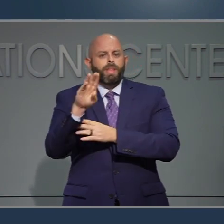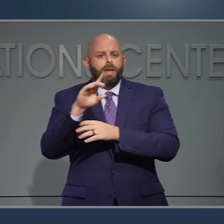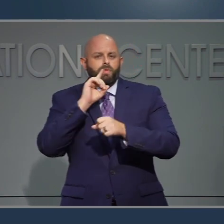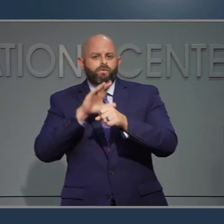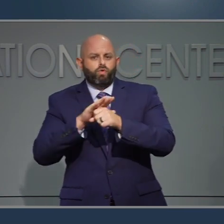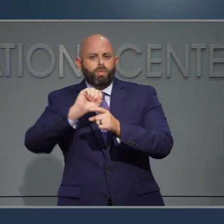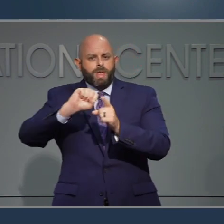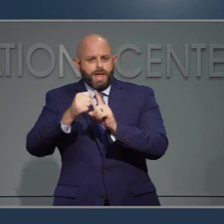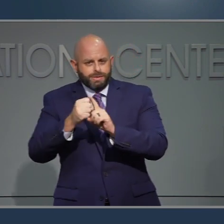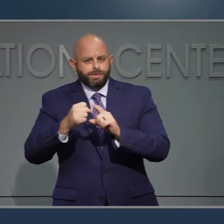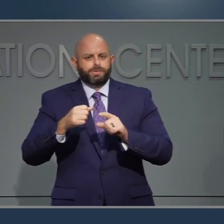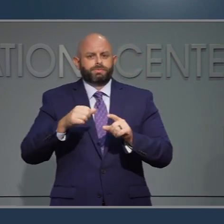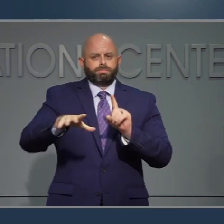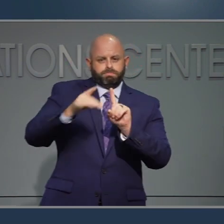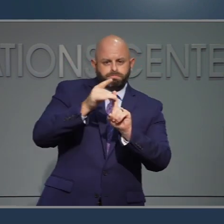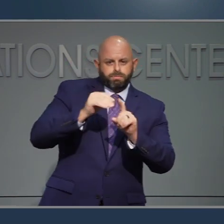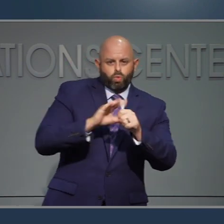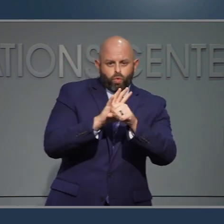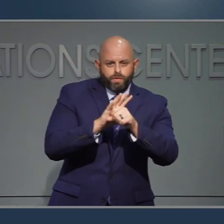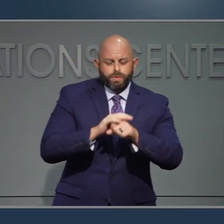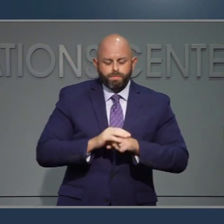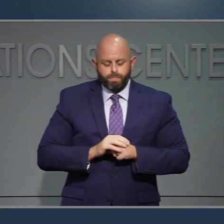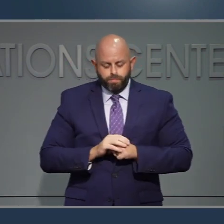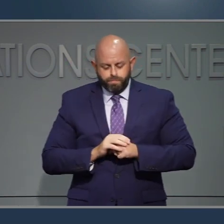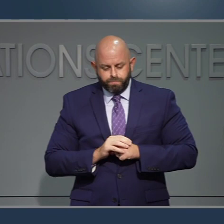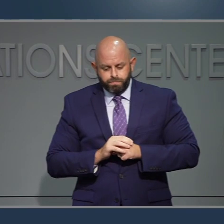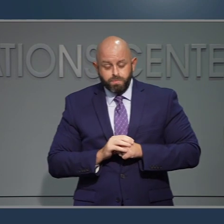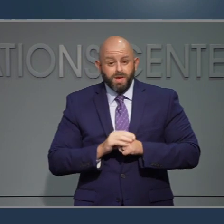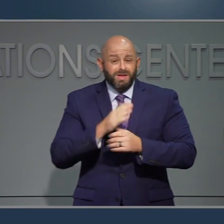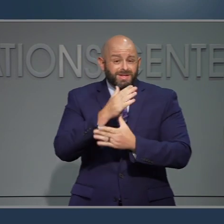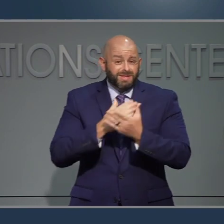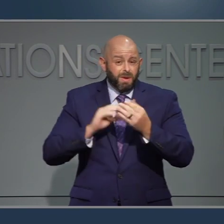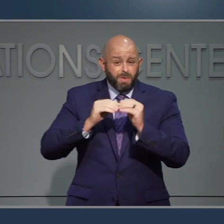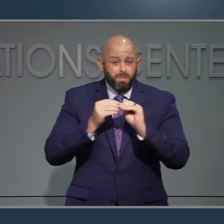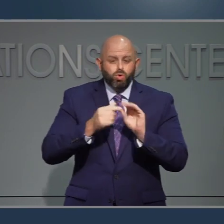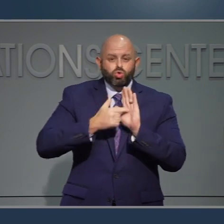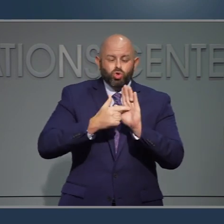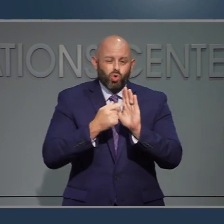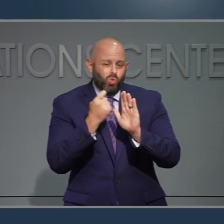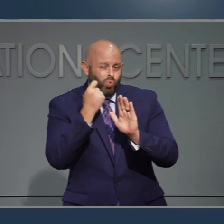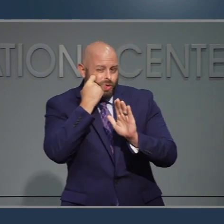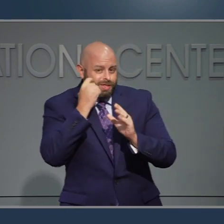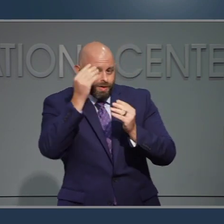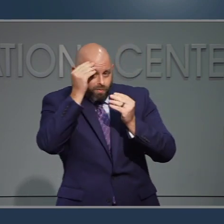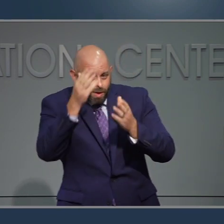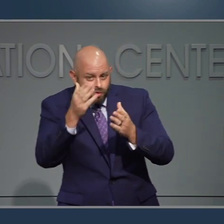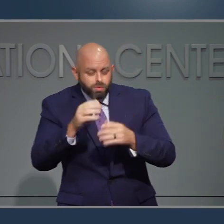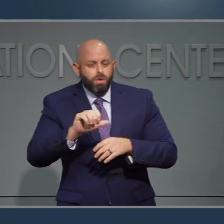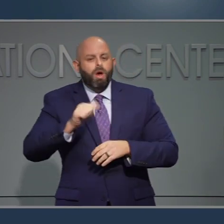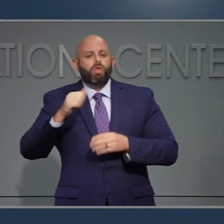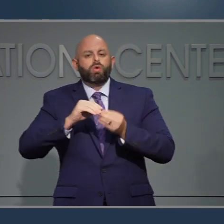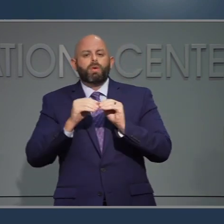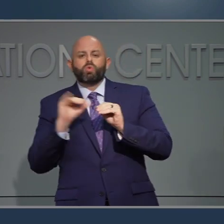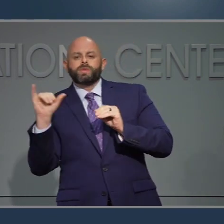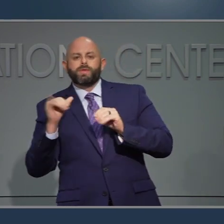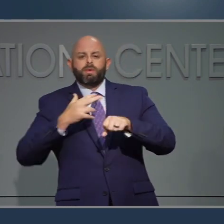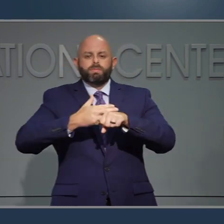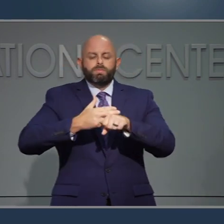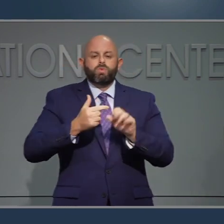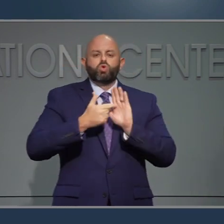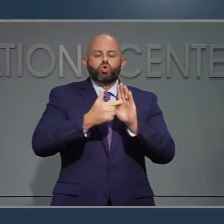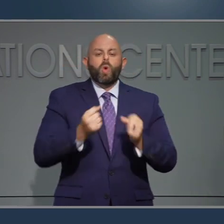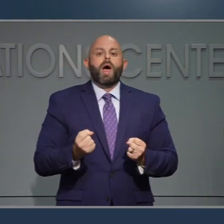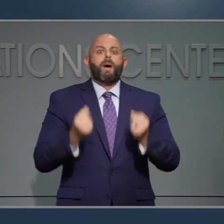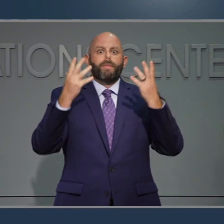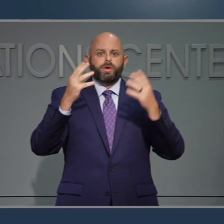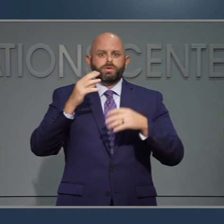indicadores nos ayudan a comprender la tasa de transmisión viral en los últimos días, mientras que otras, como hospitalizaciones, nos dicen cuánta